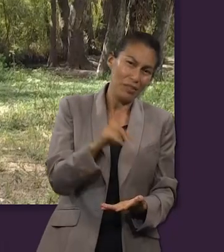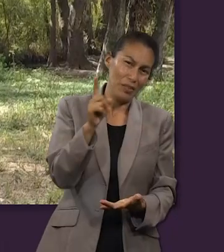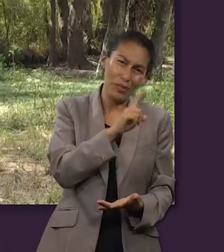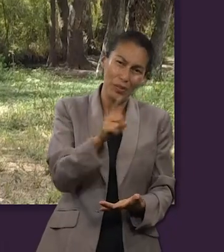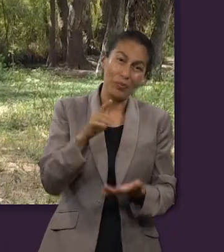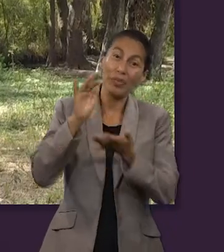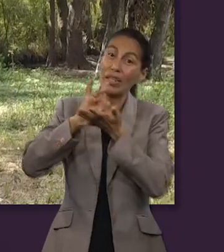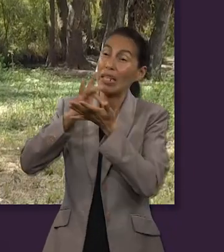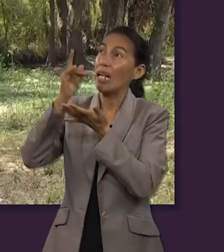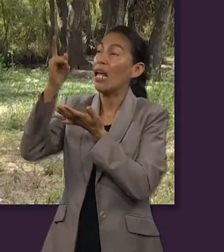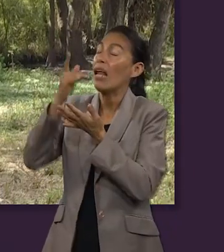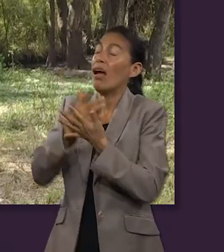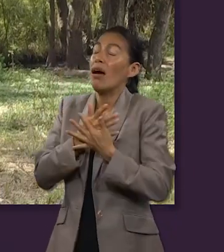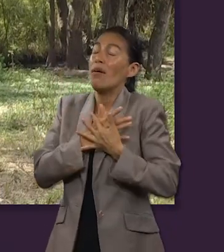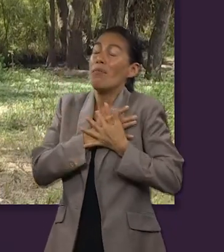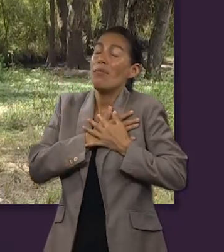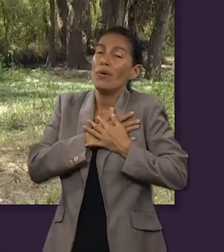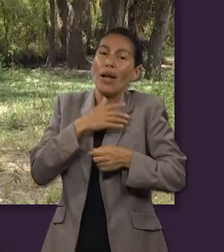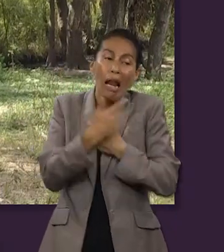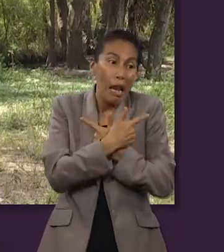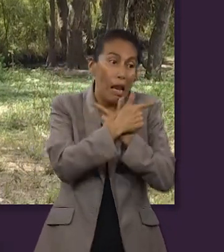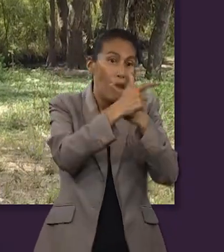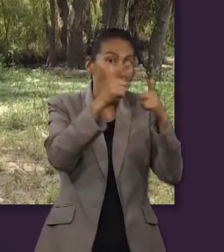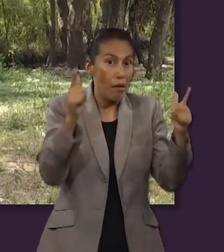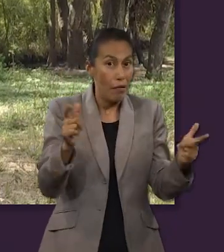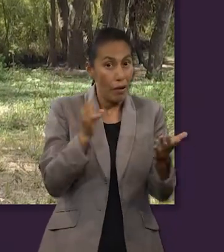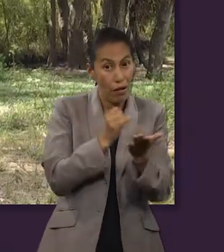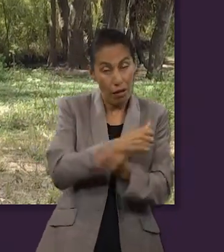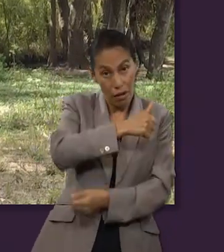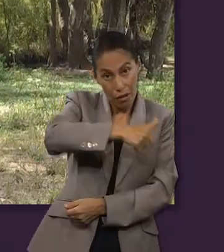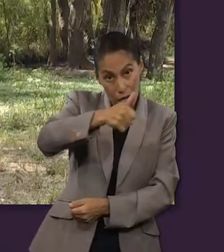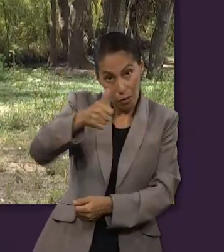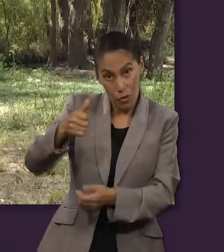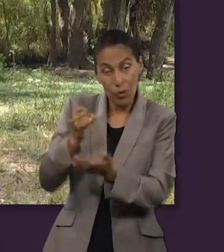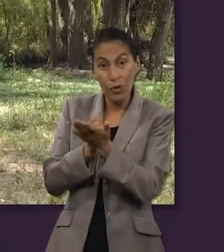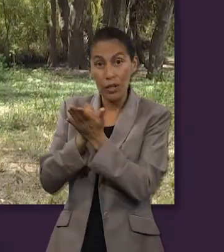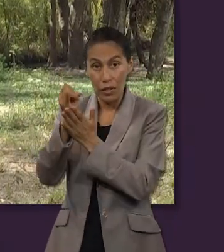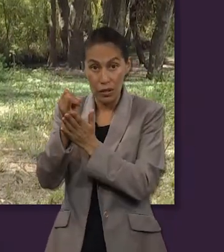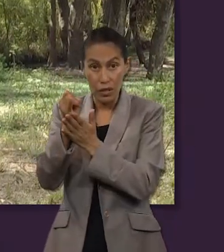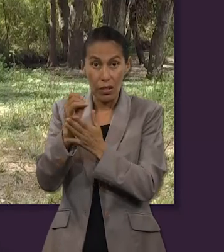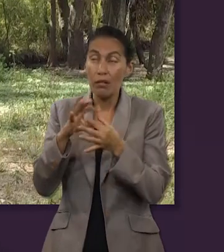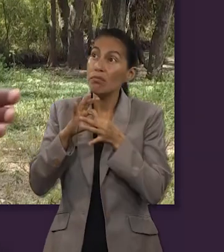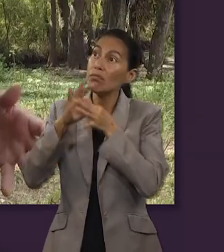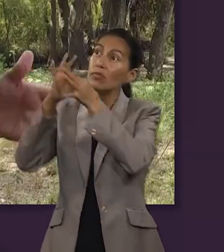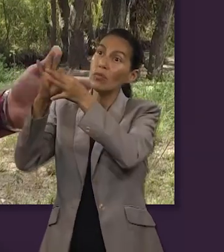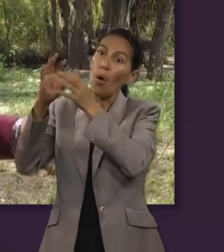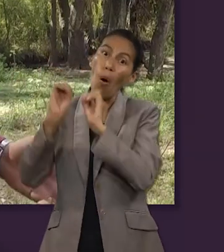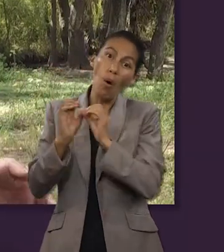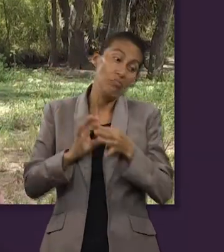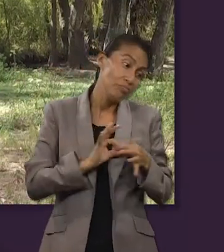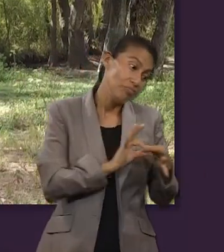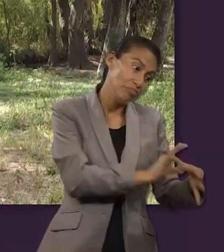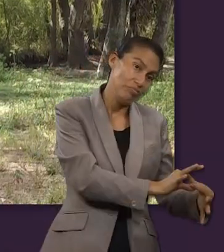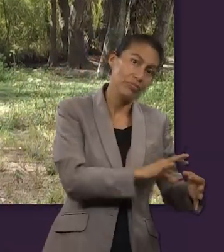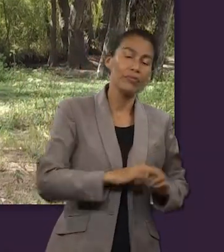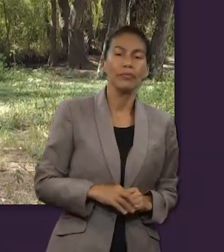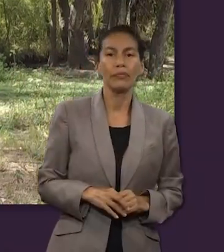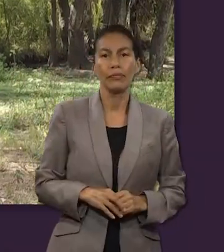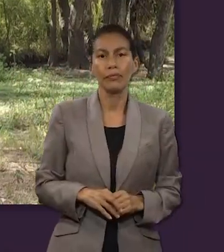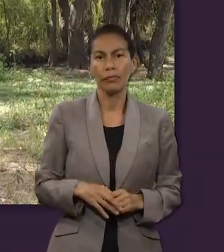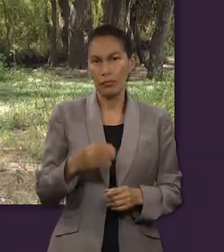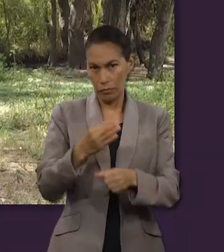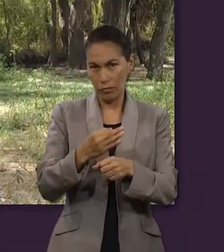acostumbra a lo contrario a estar allá, eso sería una tortura, así que por amor va a ser lo que va a ser en el juicio final